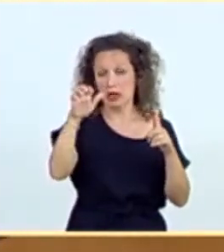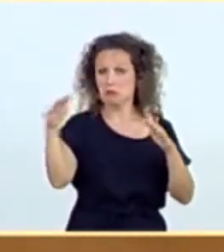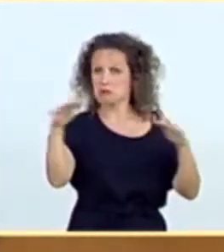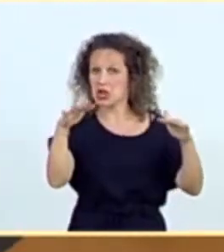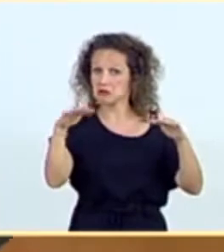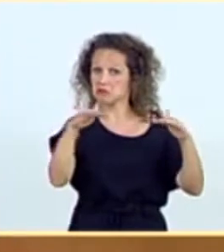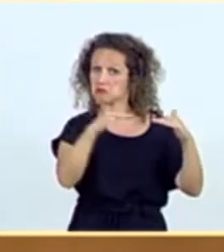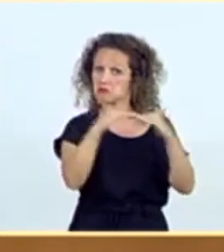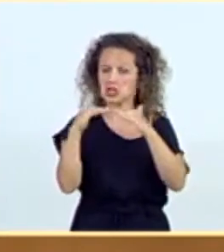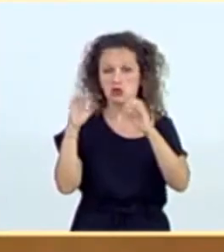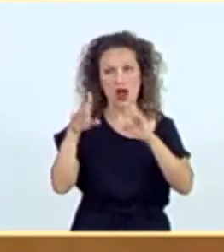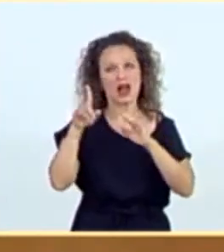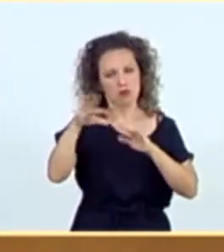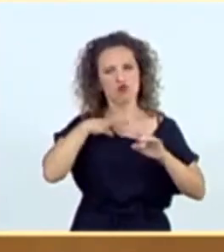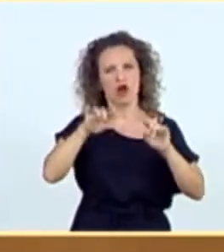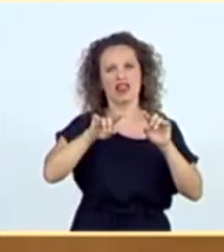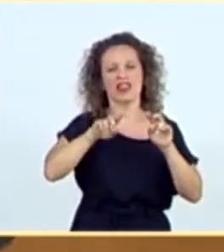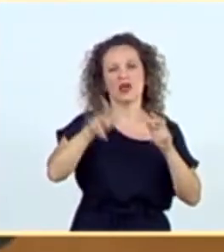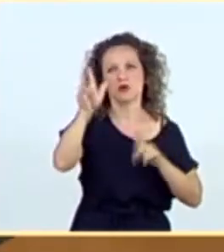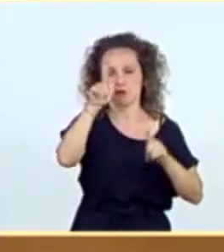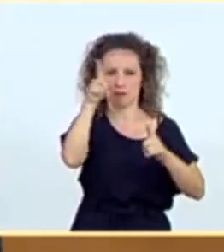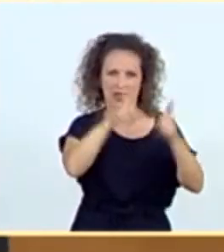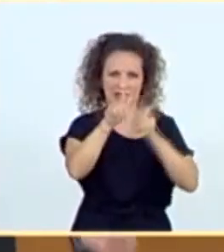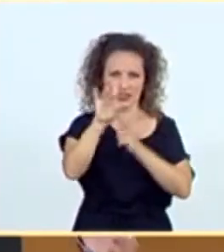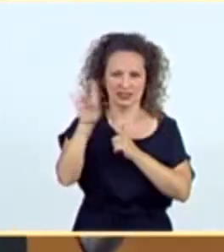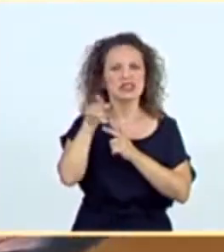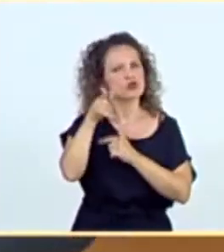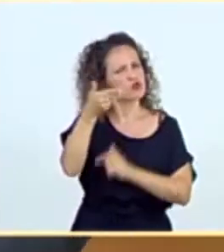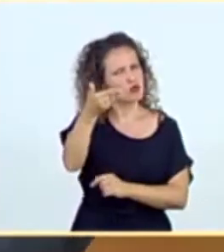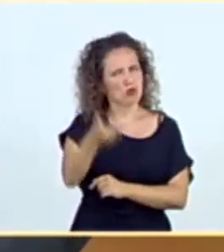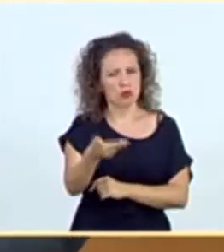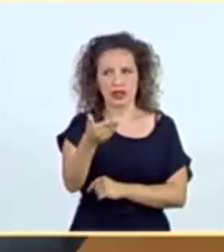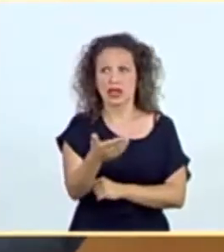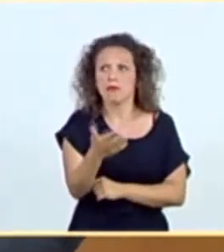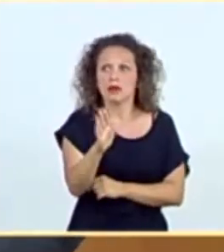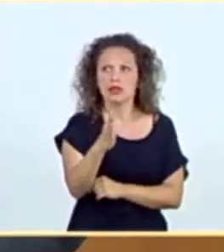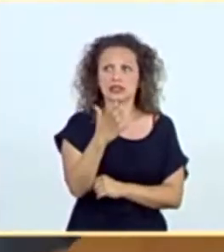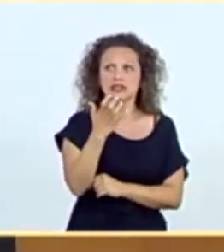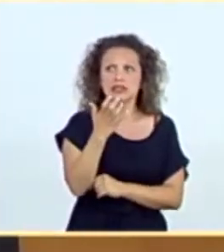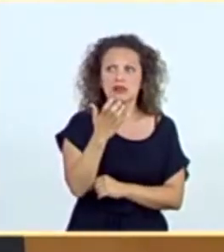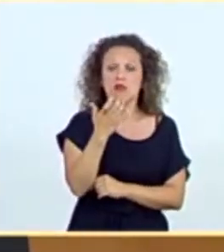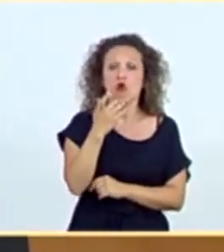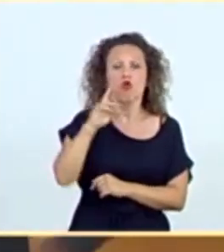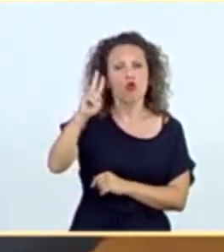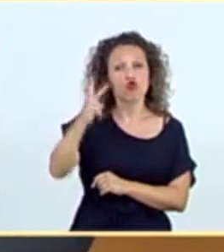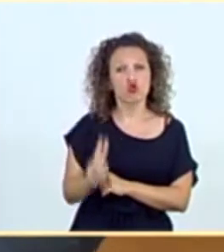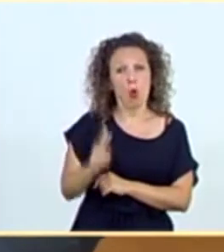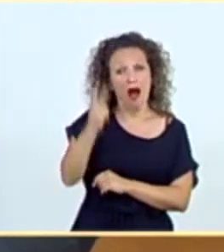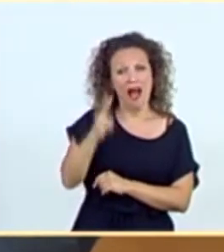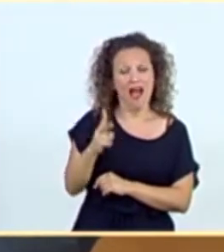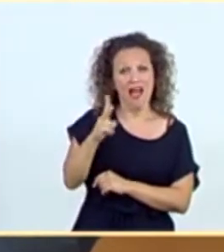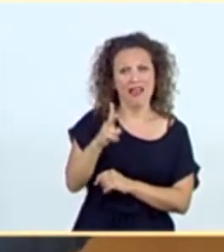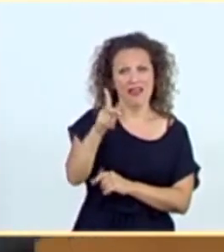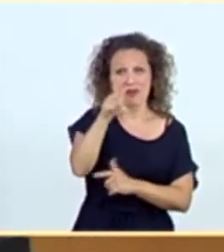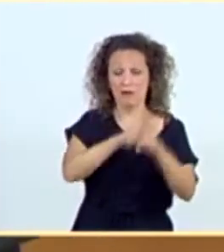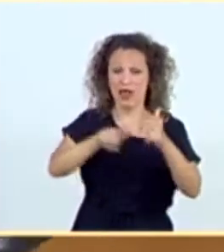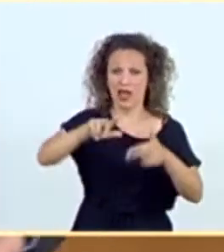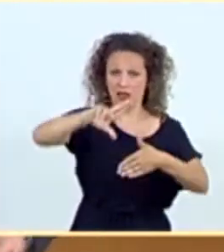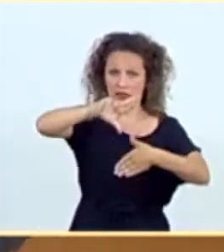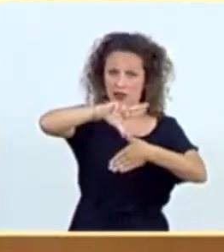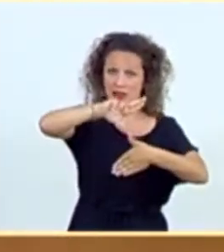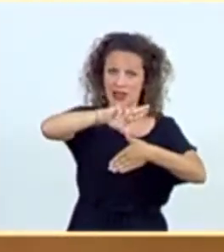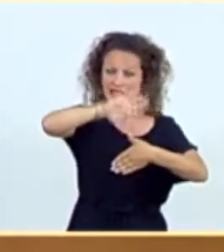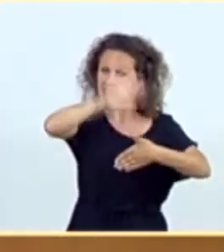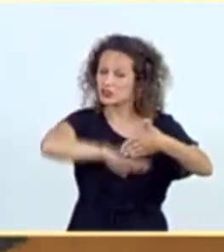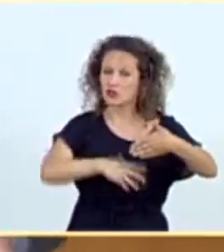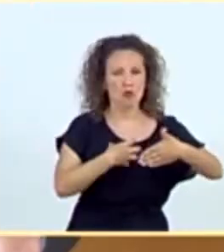Espacio Schengen en Unión Europea. Eso para mí es de vital importancia. No podrá viajar, excepto ciudadanos de Uruguay, nadie del continente americano, porque no están en